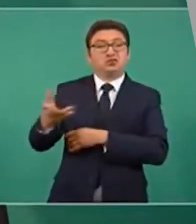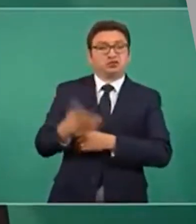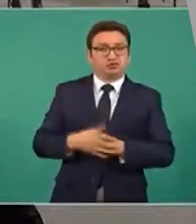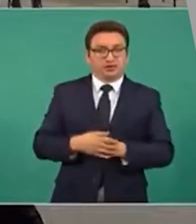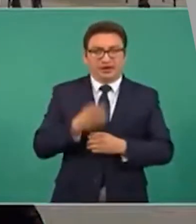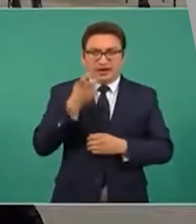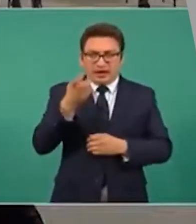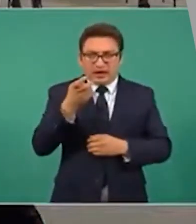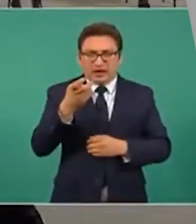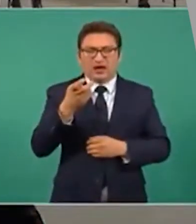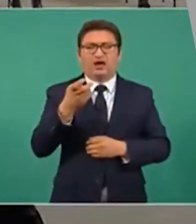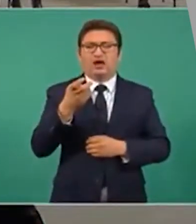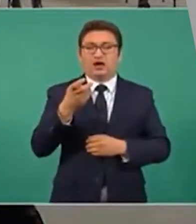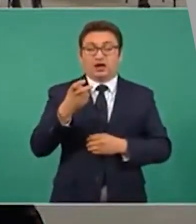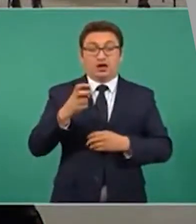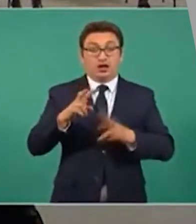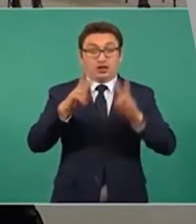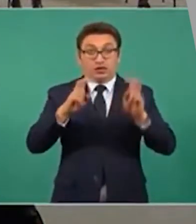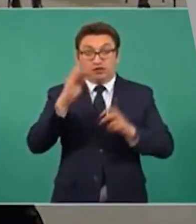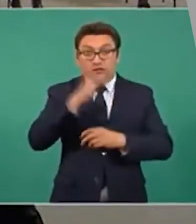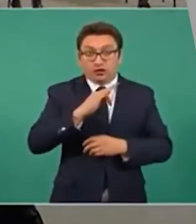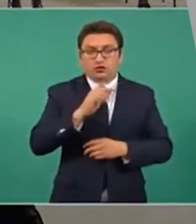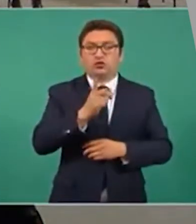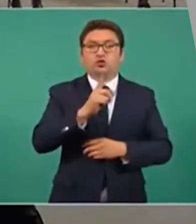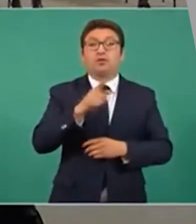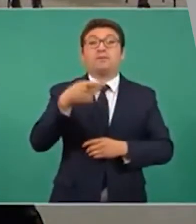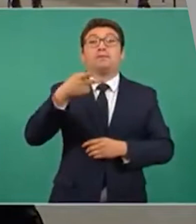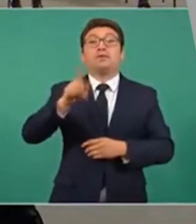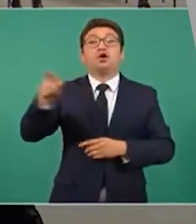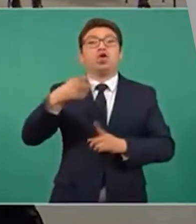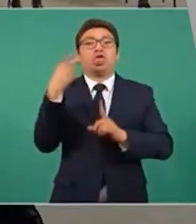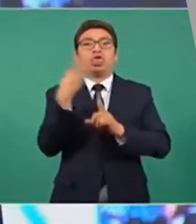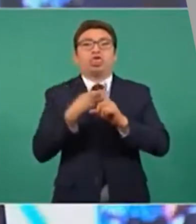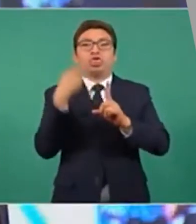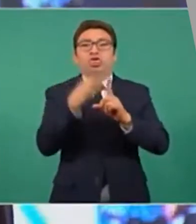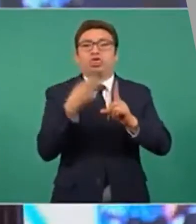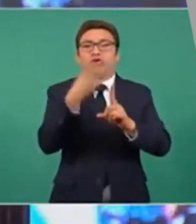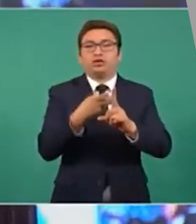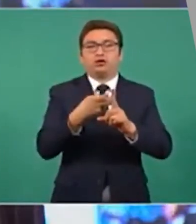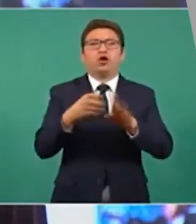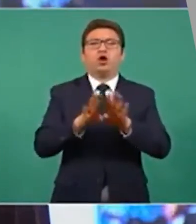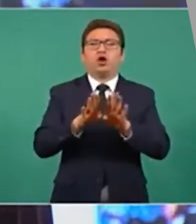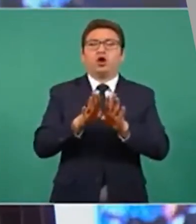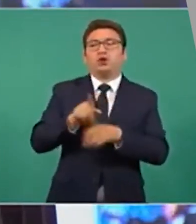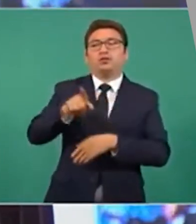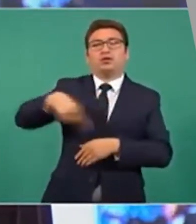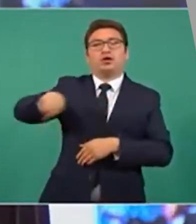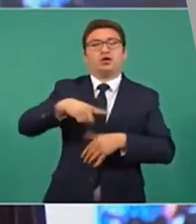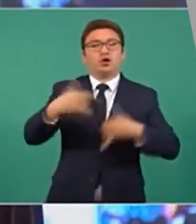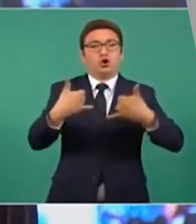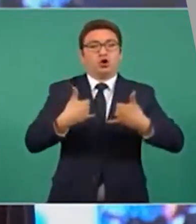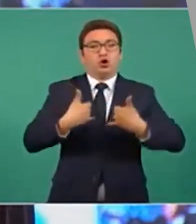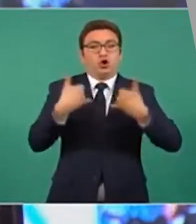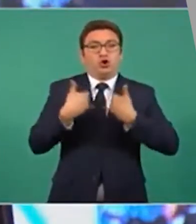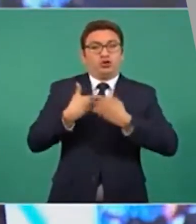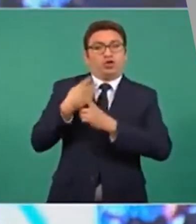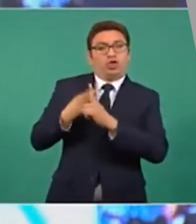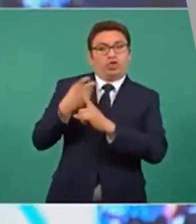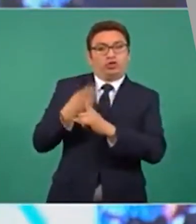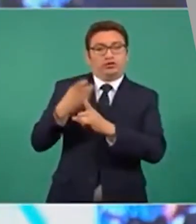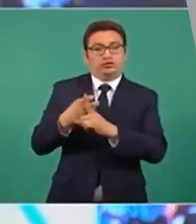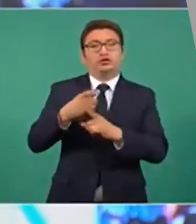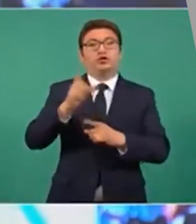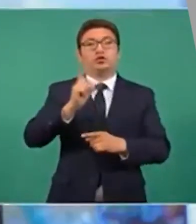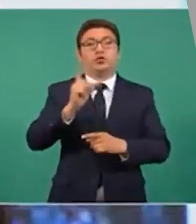pero queremos destacar el prejuicio y la estigmatización hacia los jóvenes que realizaron los medios de